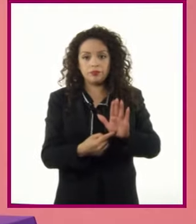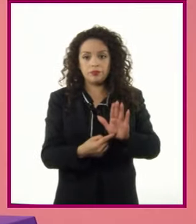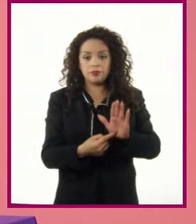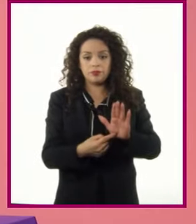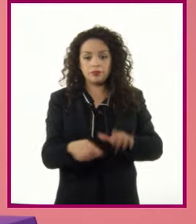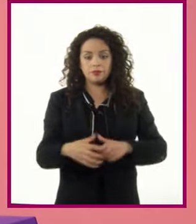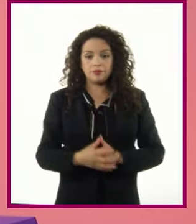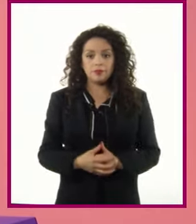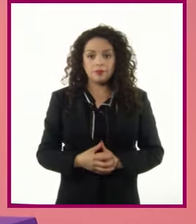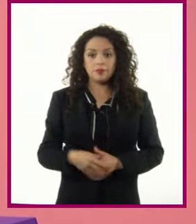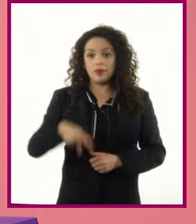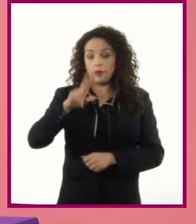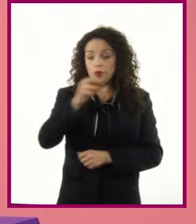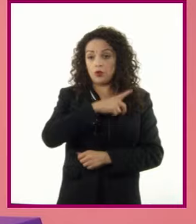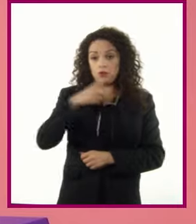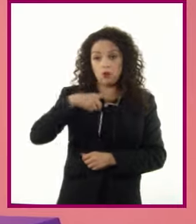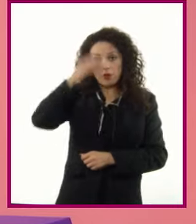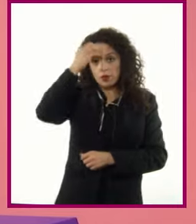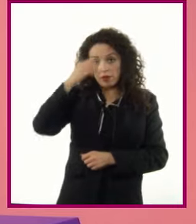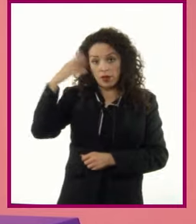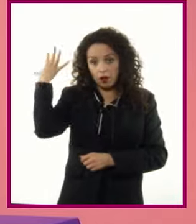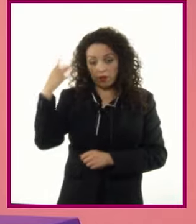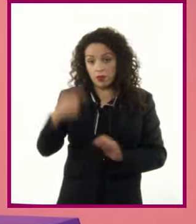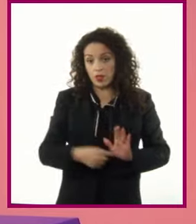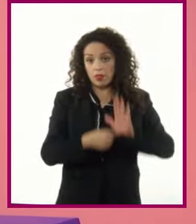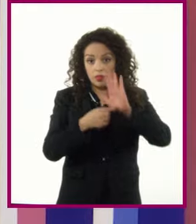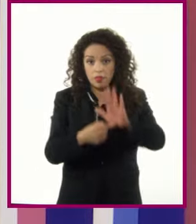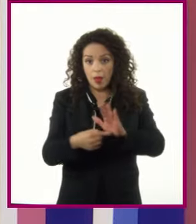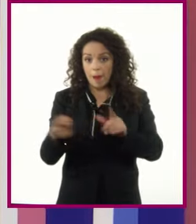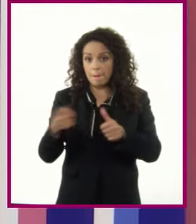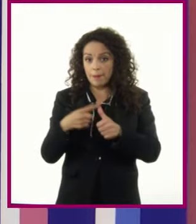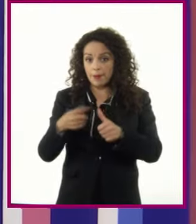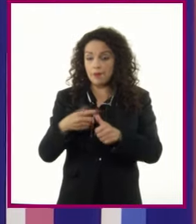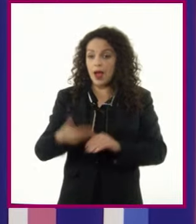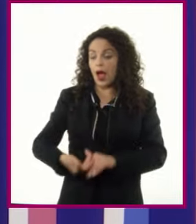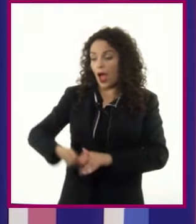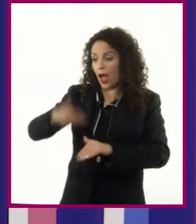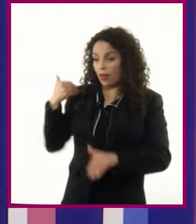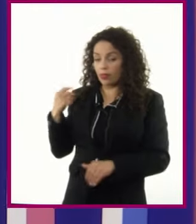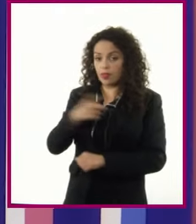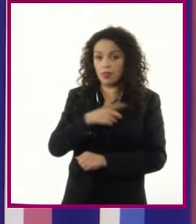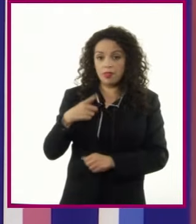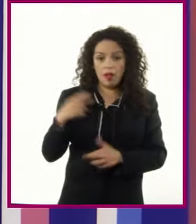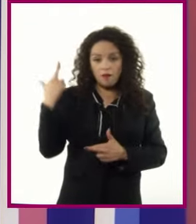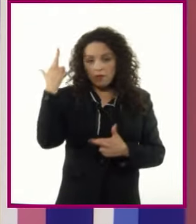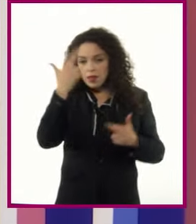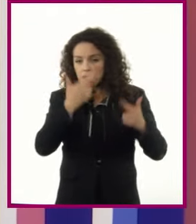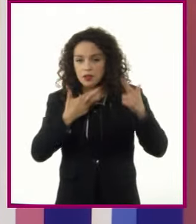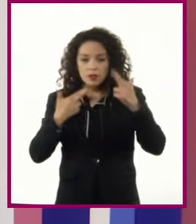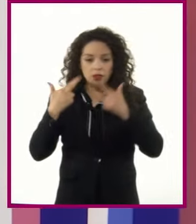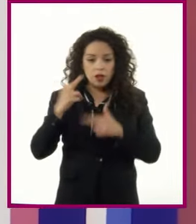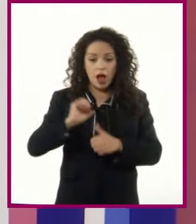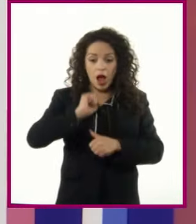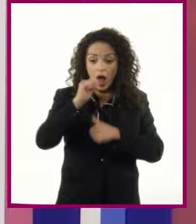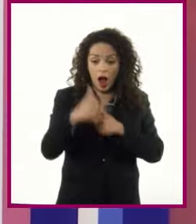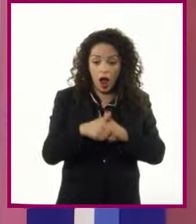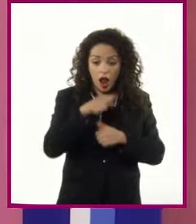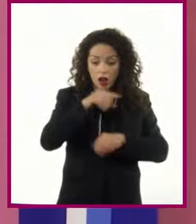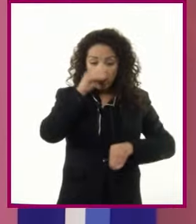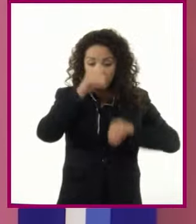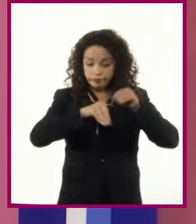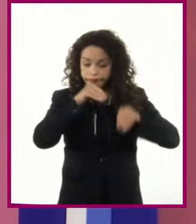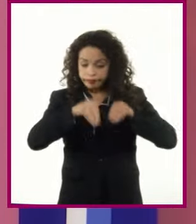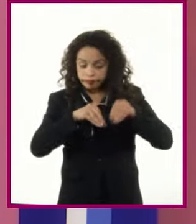caso No olviden que antes de presentar, hay que revisar y adecuar lo que hayan escrito